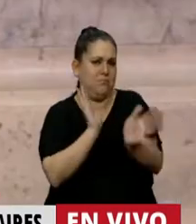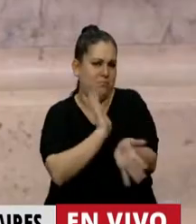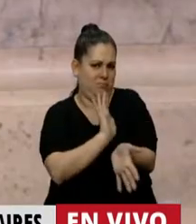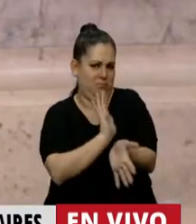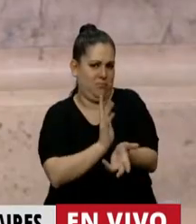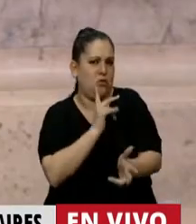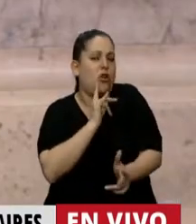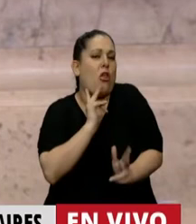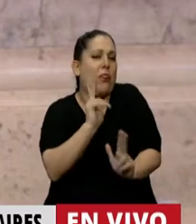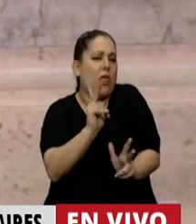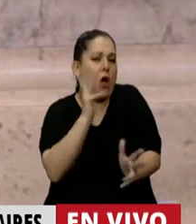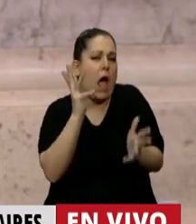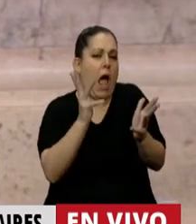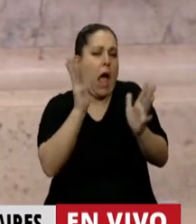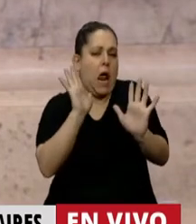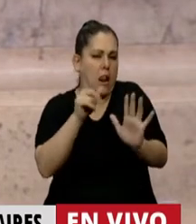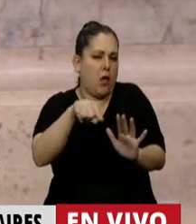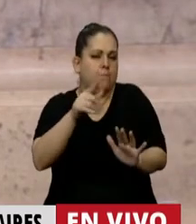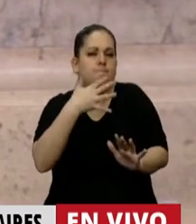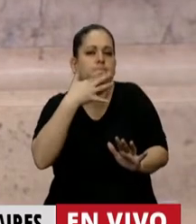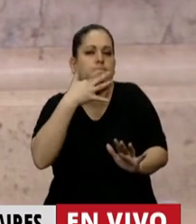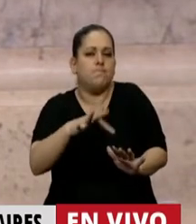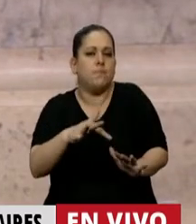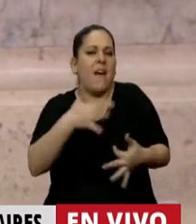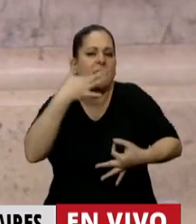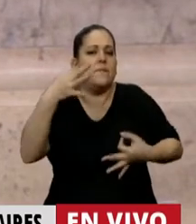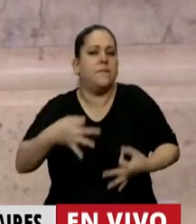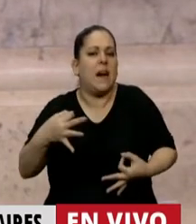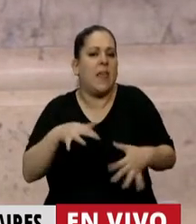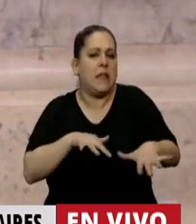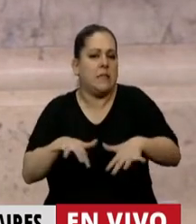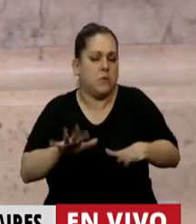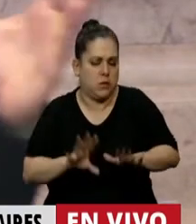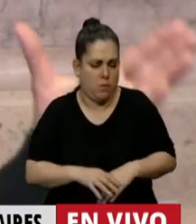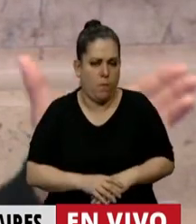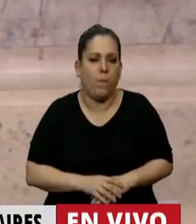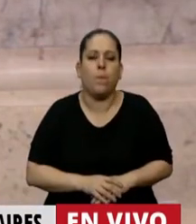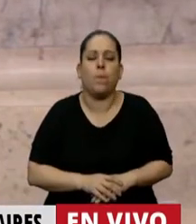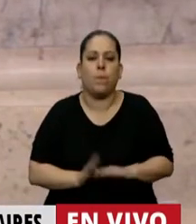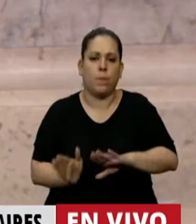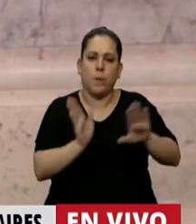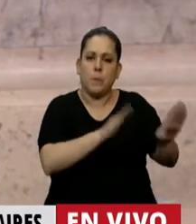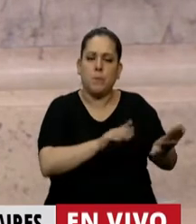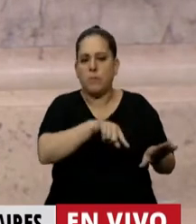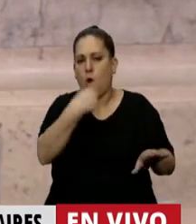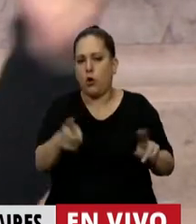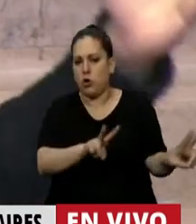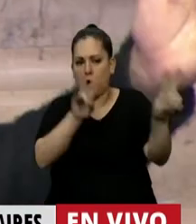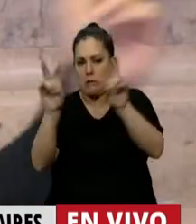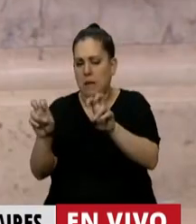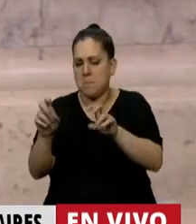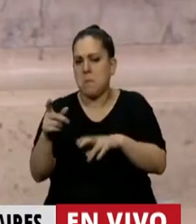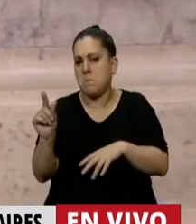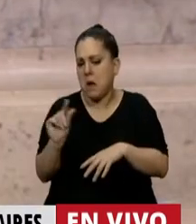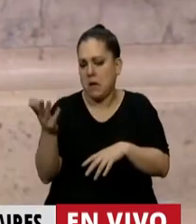que nos ubiquemos un poquito y las cosas en su verdadera dimensión. Segundo tema, charlábamos hace